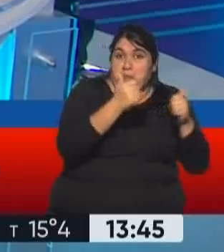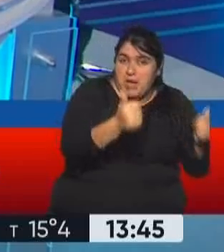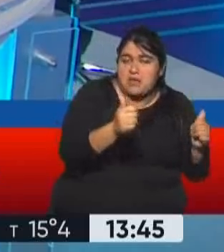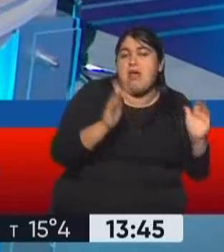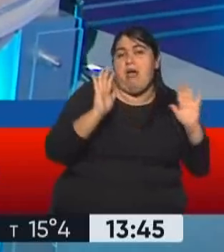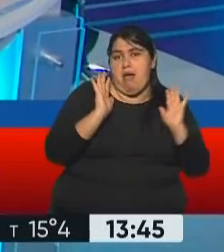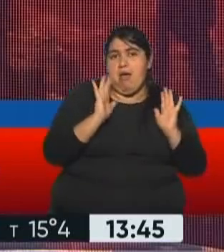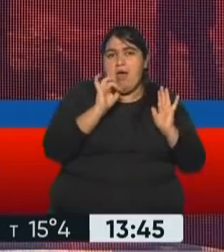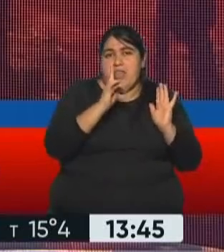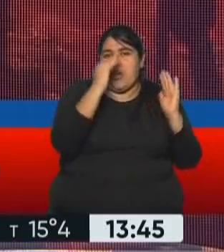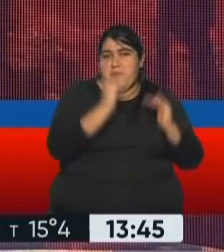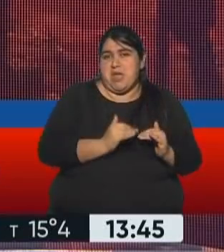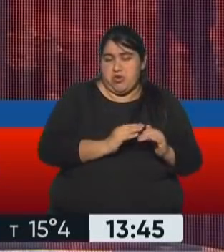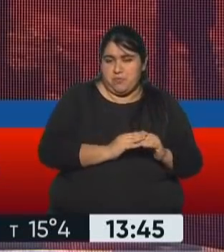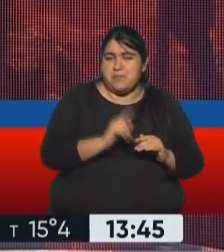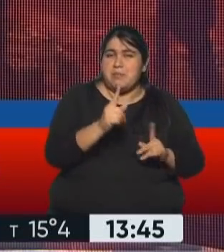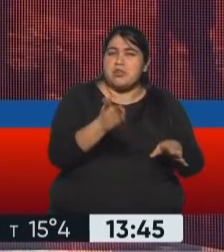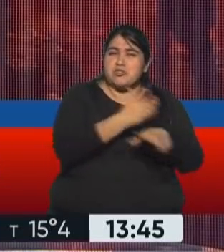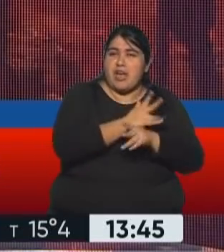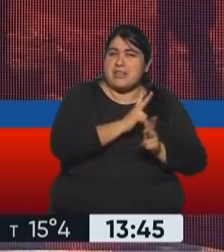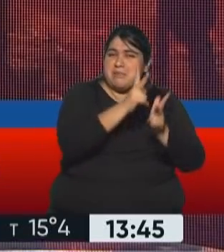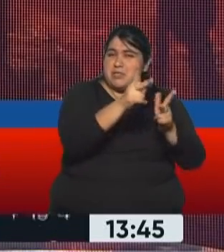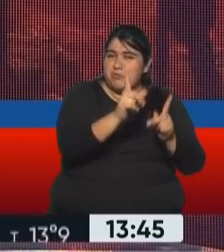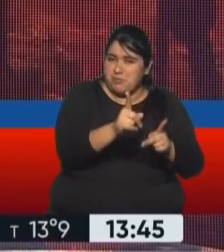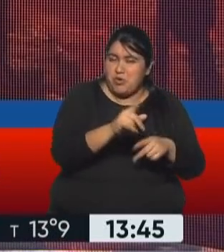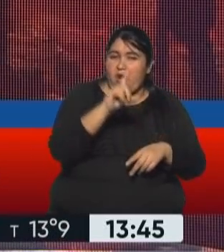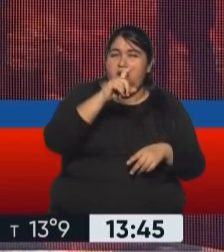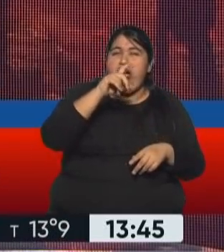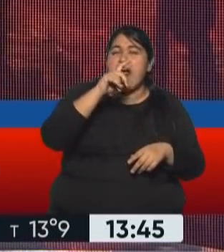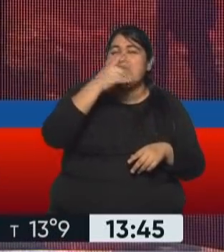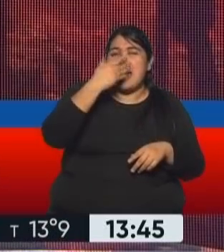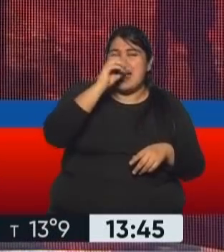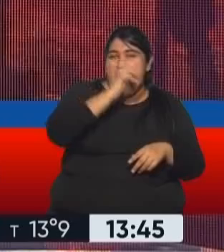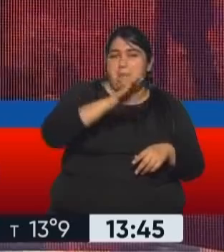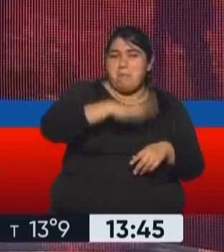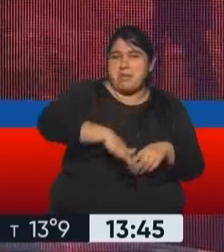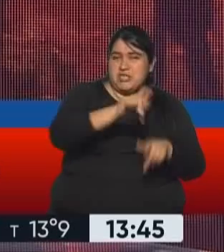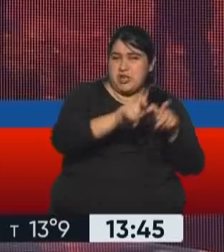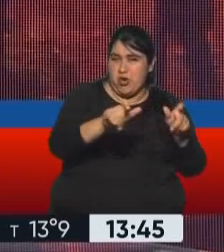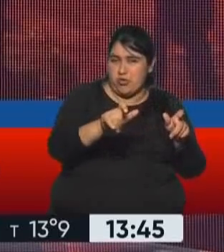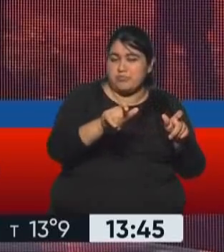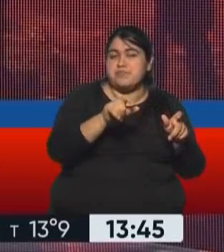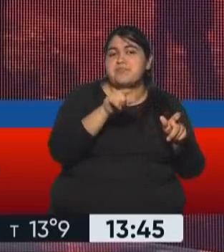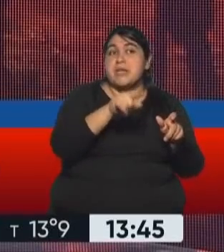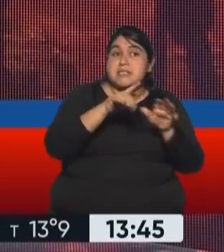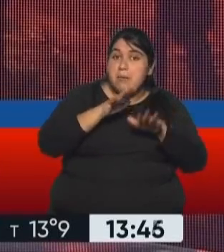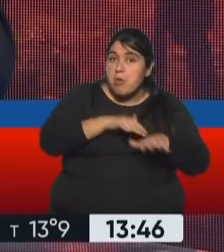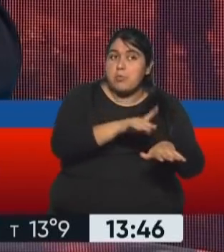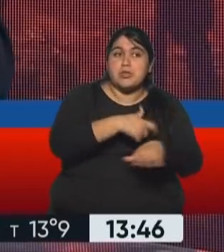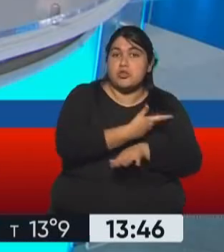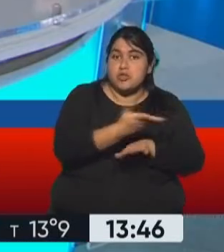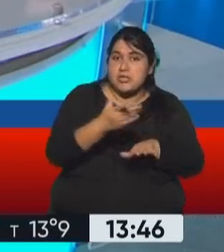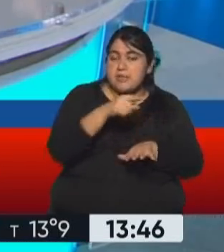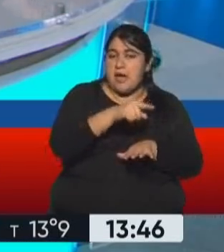dos riesgos. Por eso mencionaba al principio el tema de los ronderos campesinos. Me parece que van a tener un rol importante porque es la movilización social